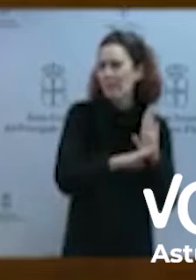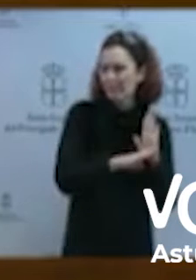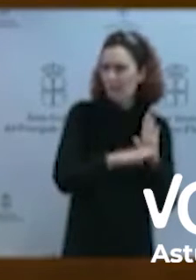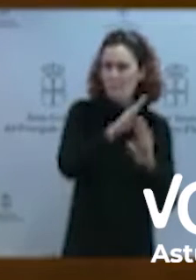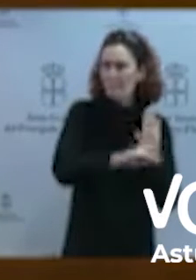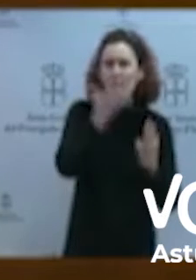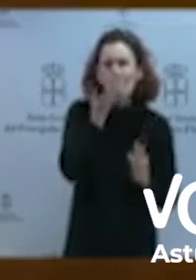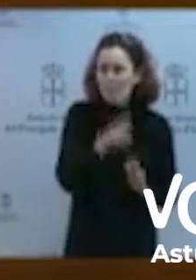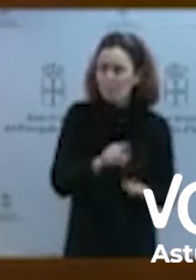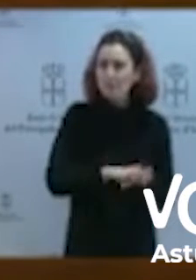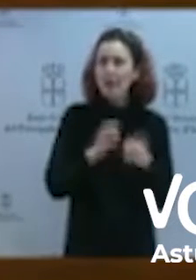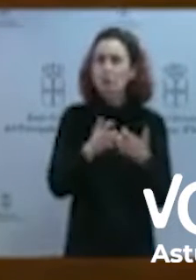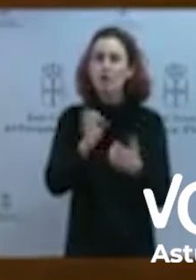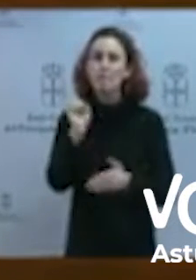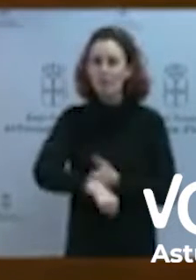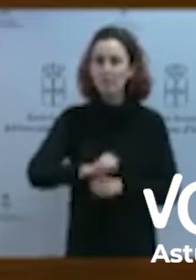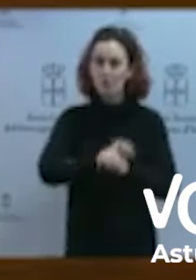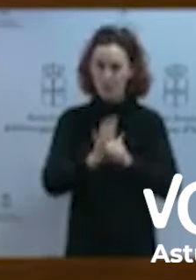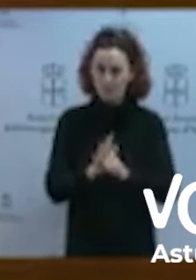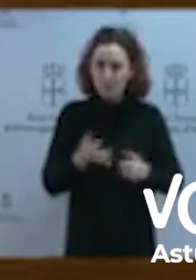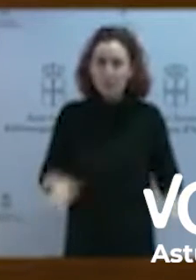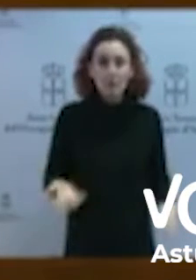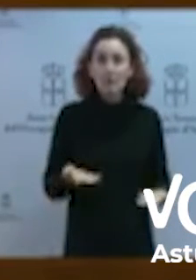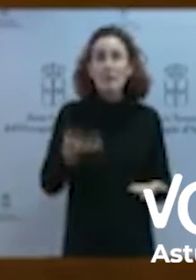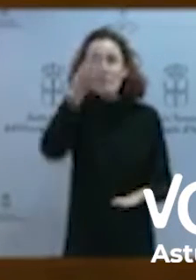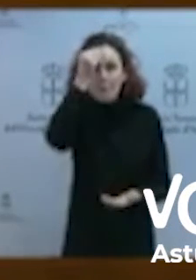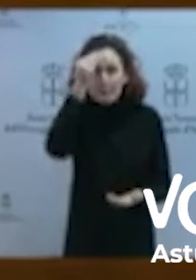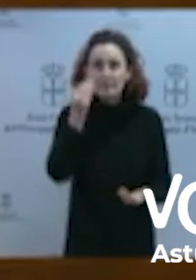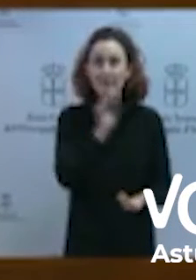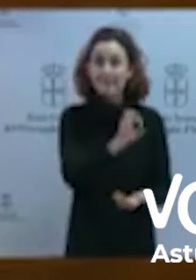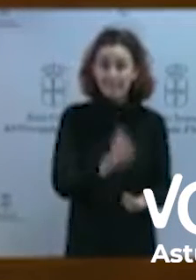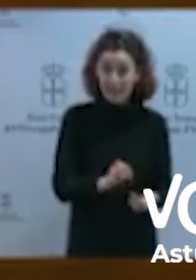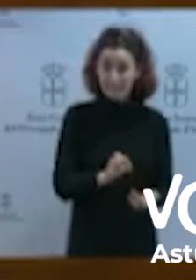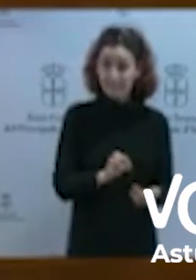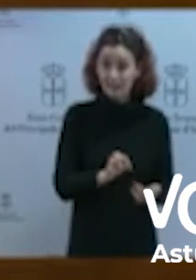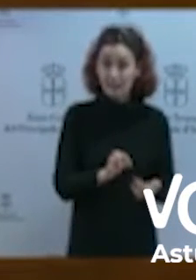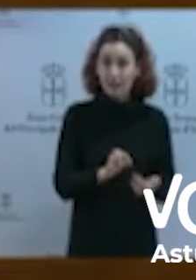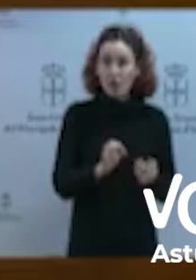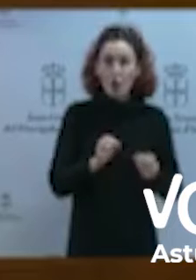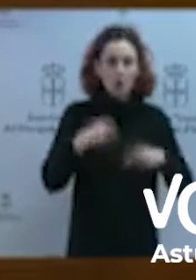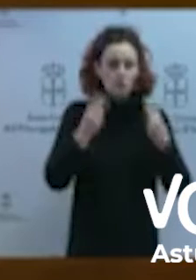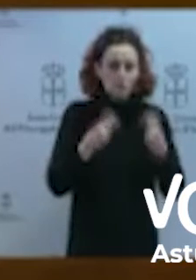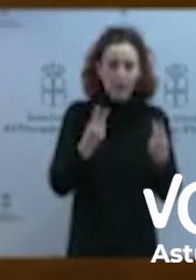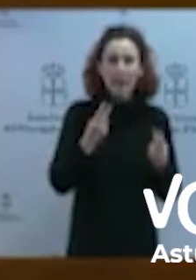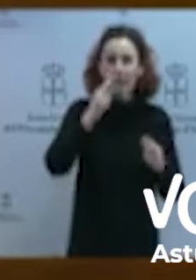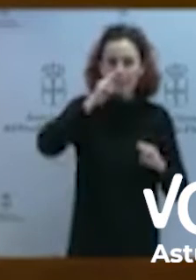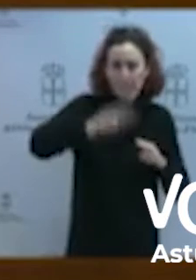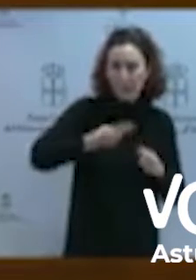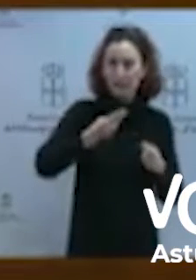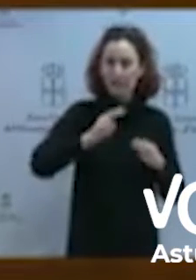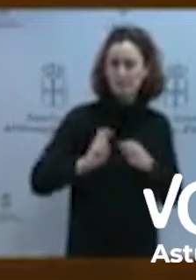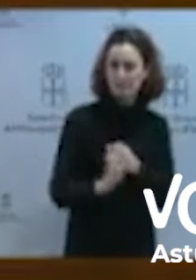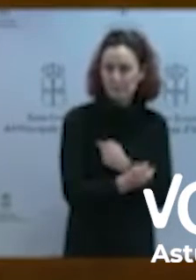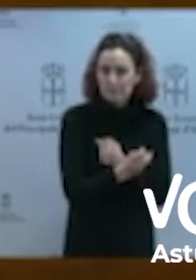¿Cómo puede ser que con la menor tasa de ocupación de la hostelería y con las restricciones que se están imponiendo tengamos las mayores tasas de contagio